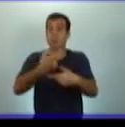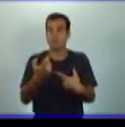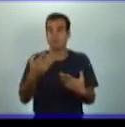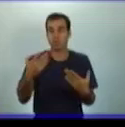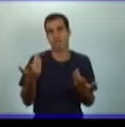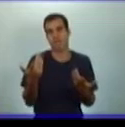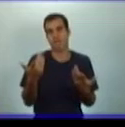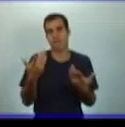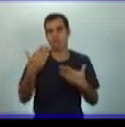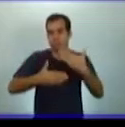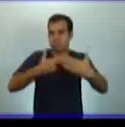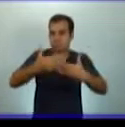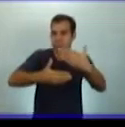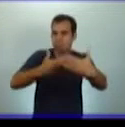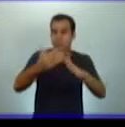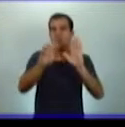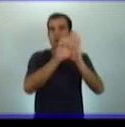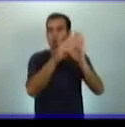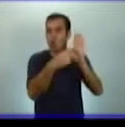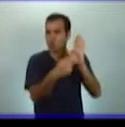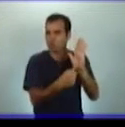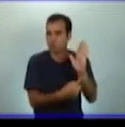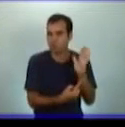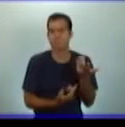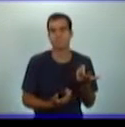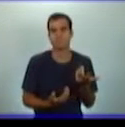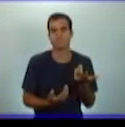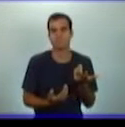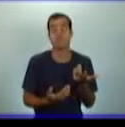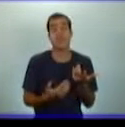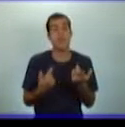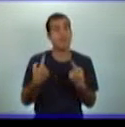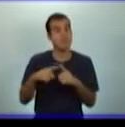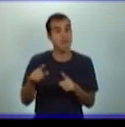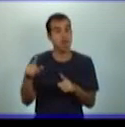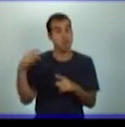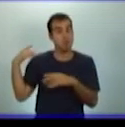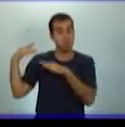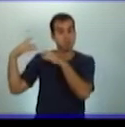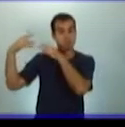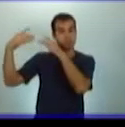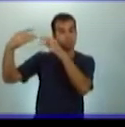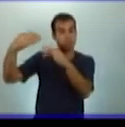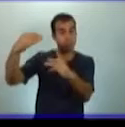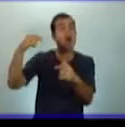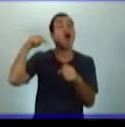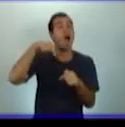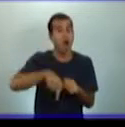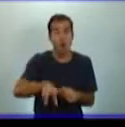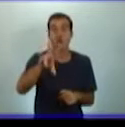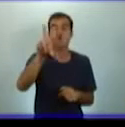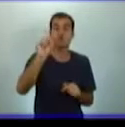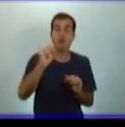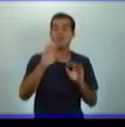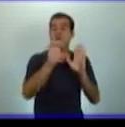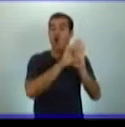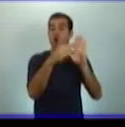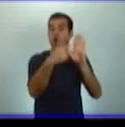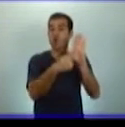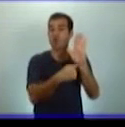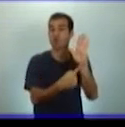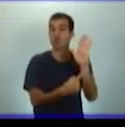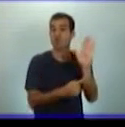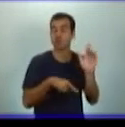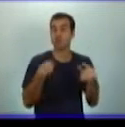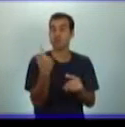trabajaste y llegaste a la constitución actual. La constitución que aprobamos